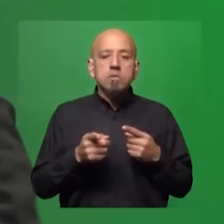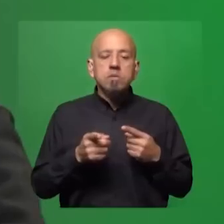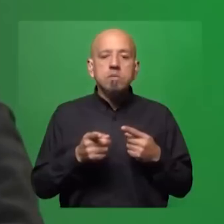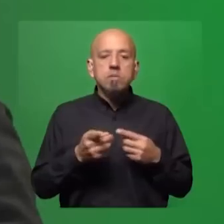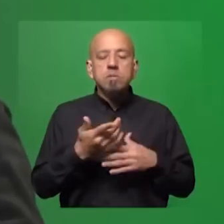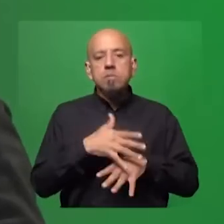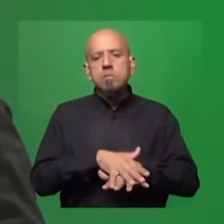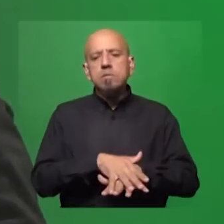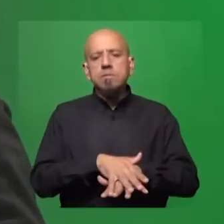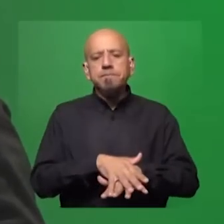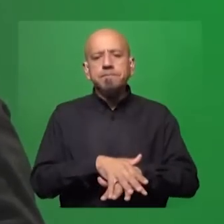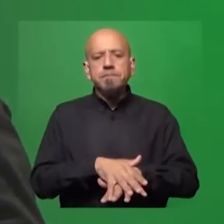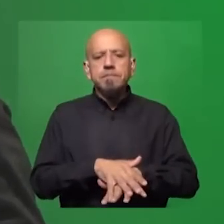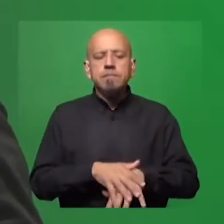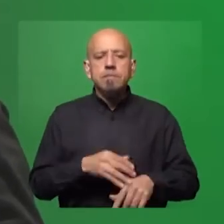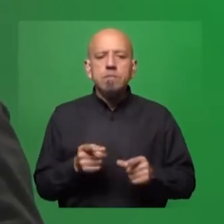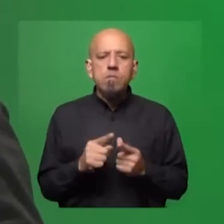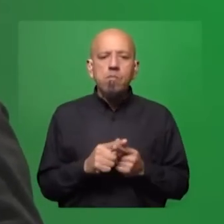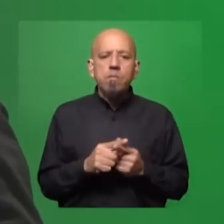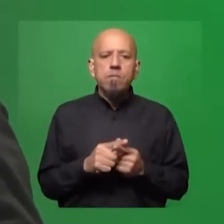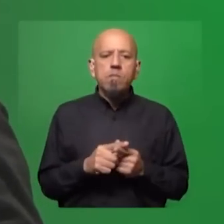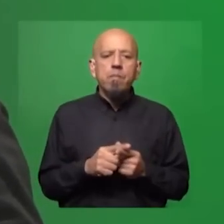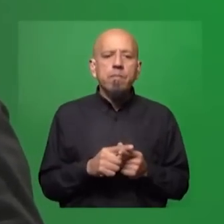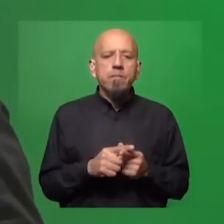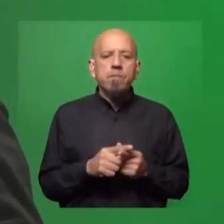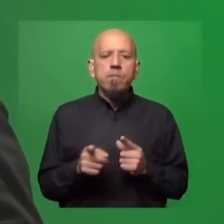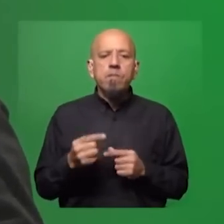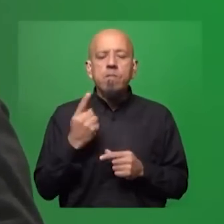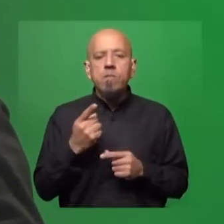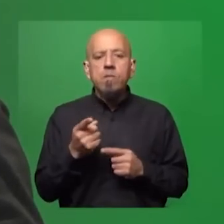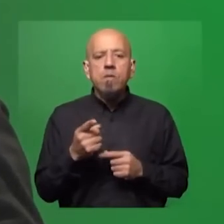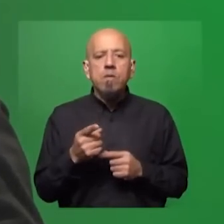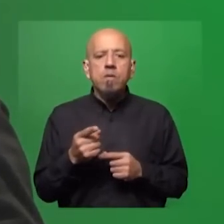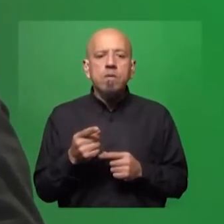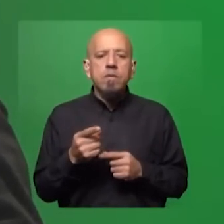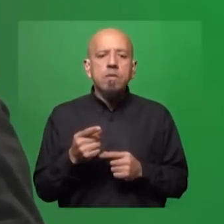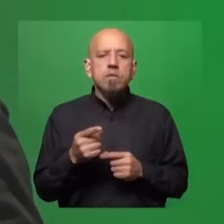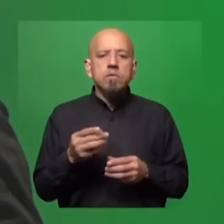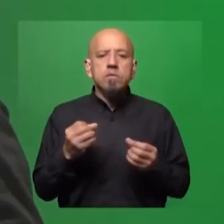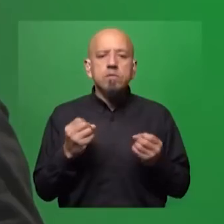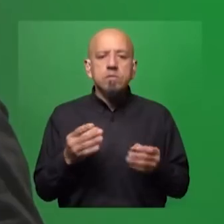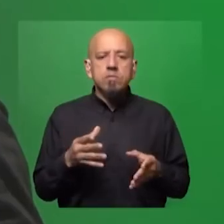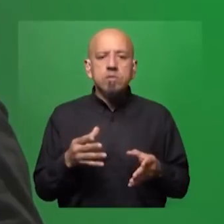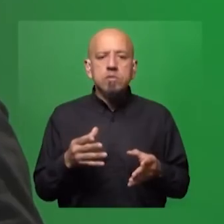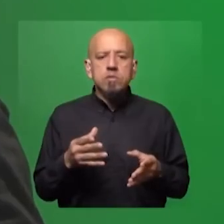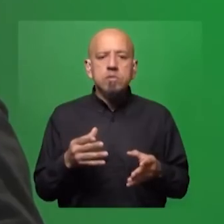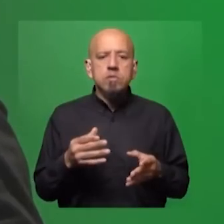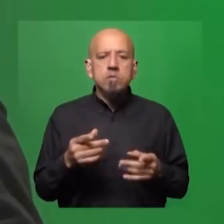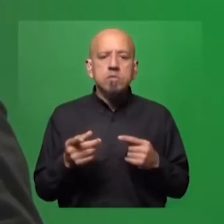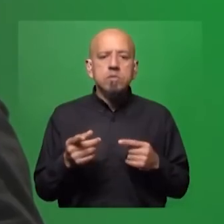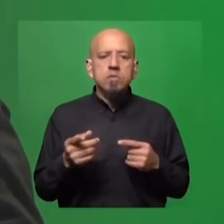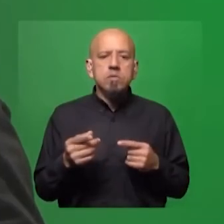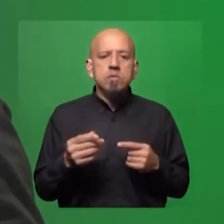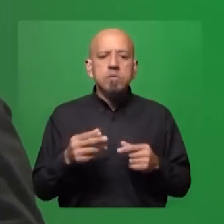centro, uno tiene que preguntarse, y acá viene parte de la autocrítica que yo decía al principio, porque esto nos va a caer mal a los